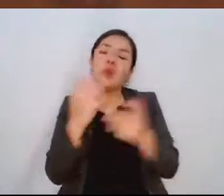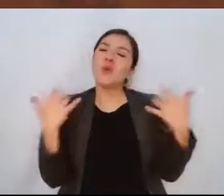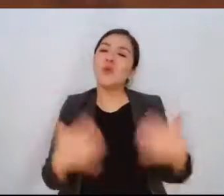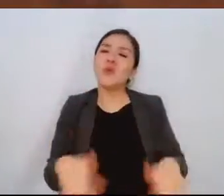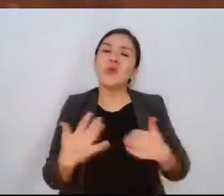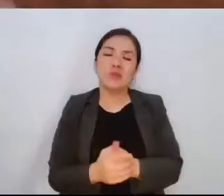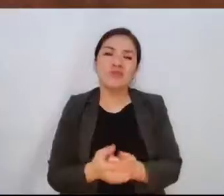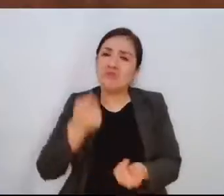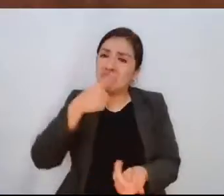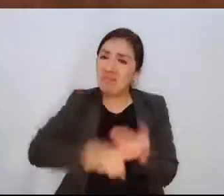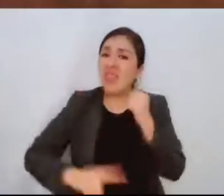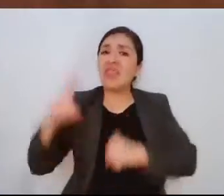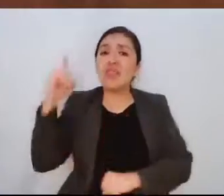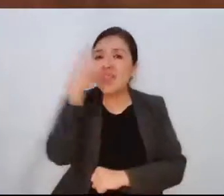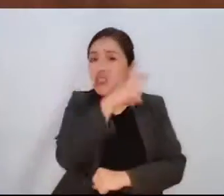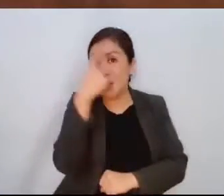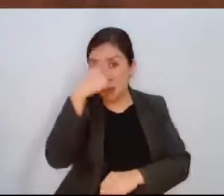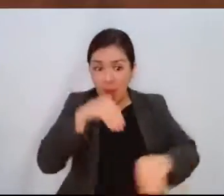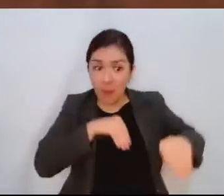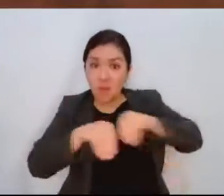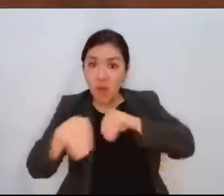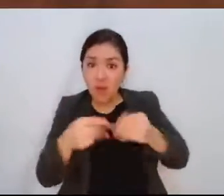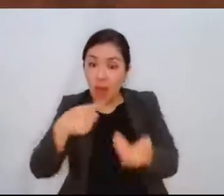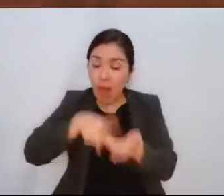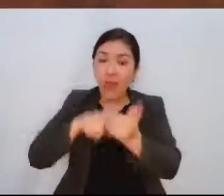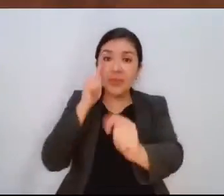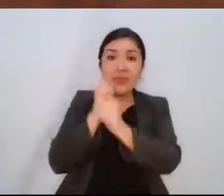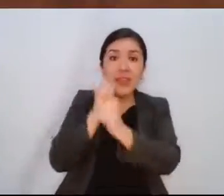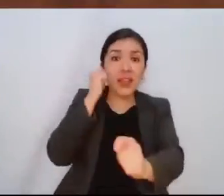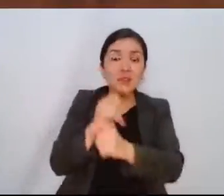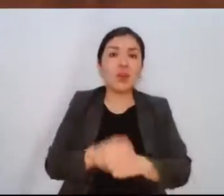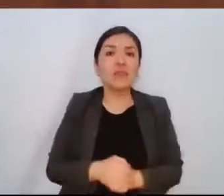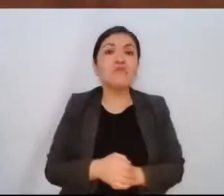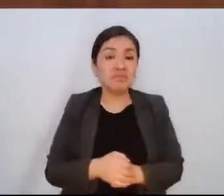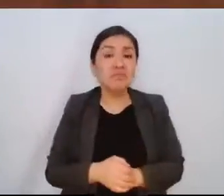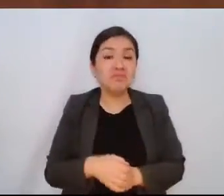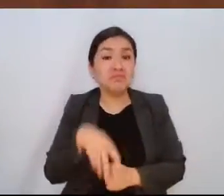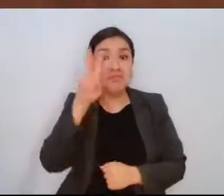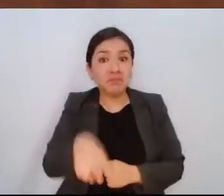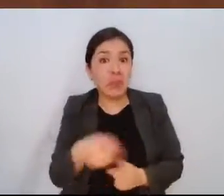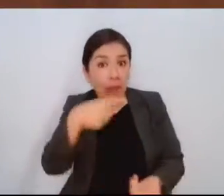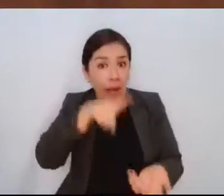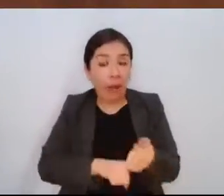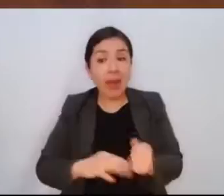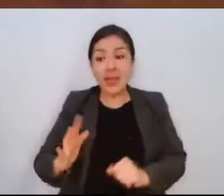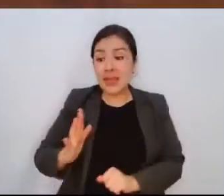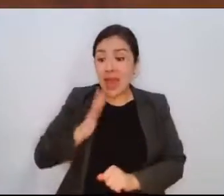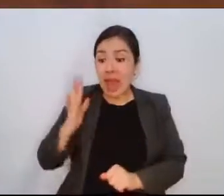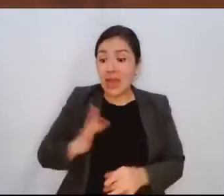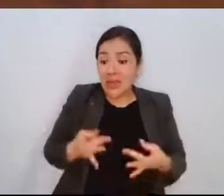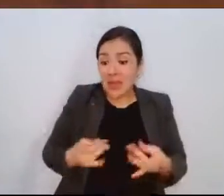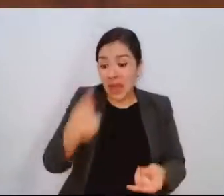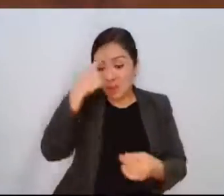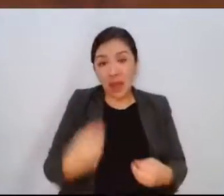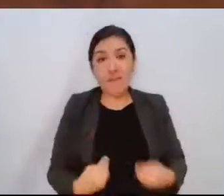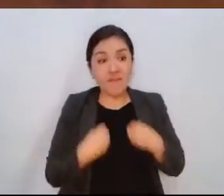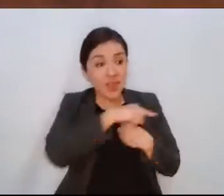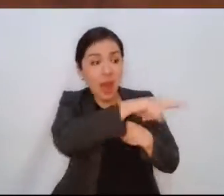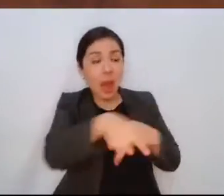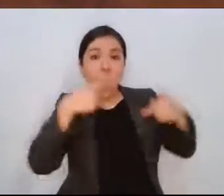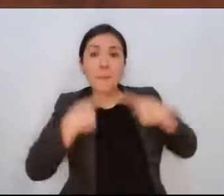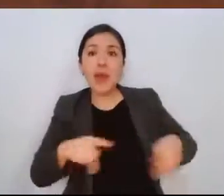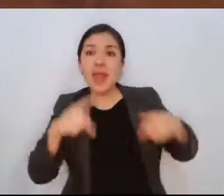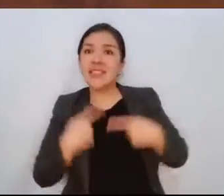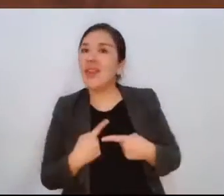tienen dificultades en la movilidad del transporte. De manera directa repercuten en la calidad de la vida de las y los mexiquenses,